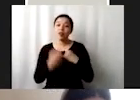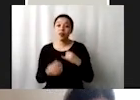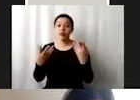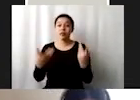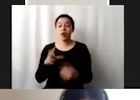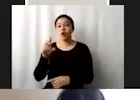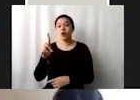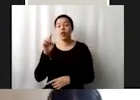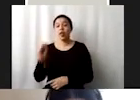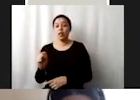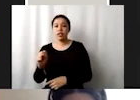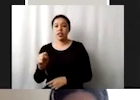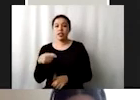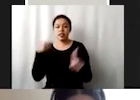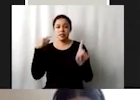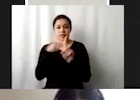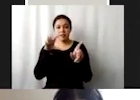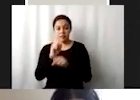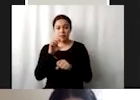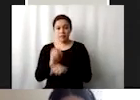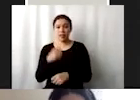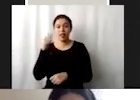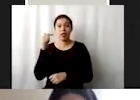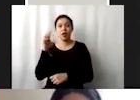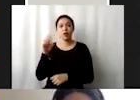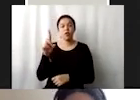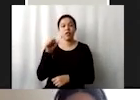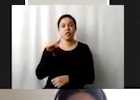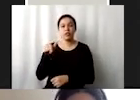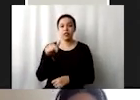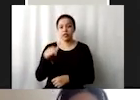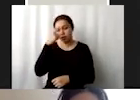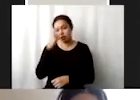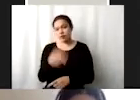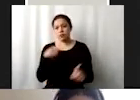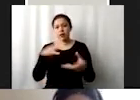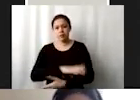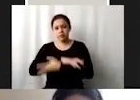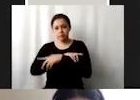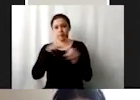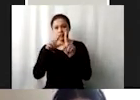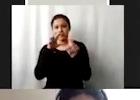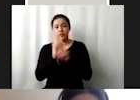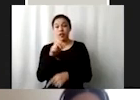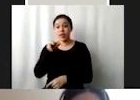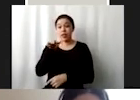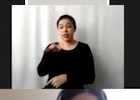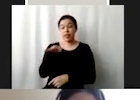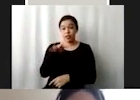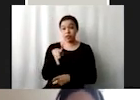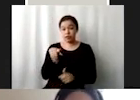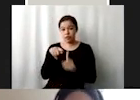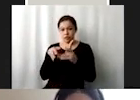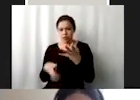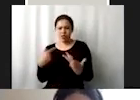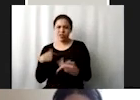ODS que más tiene metas es el ODS 17 17 alianzas para lograr los objetivos son 19 metas no me voy